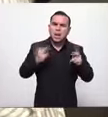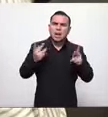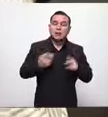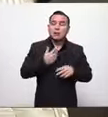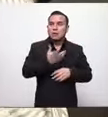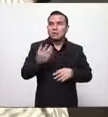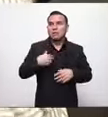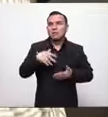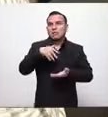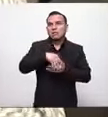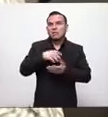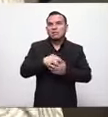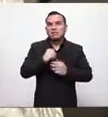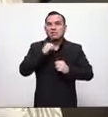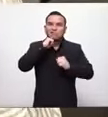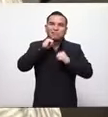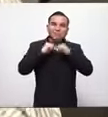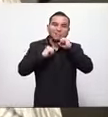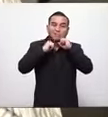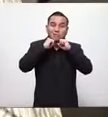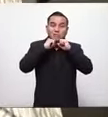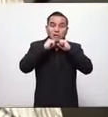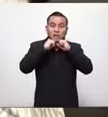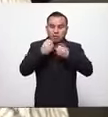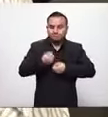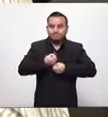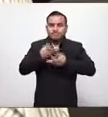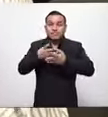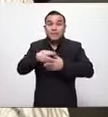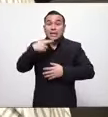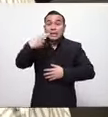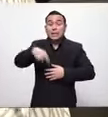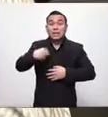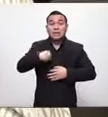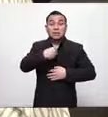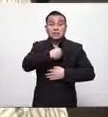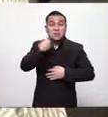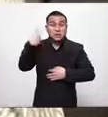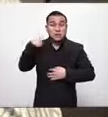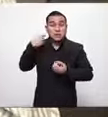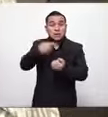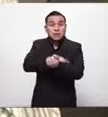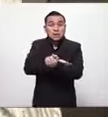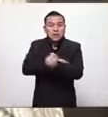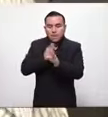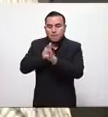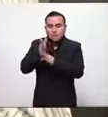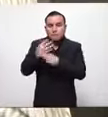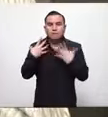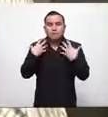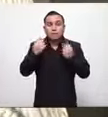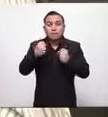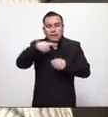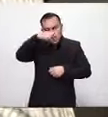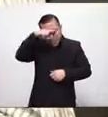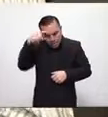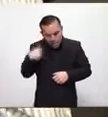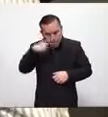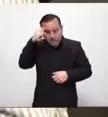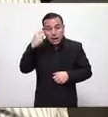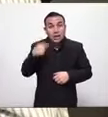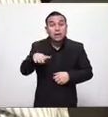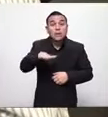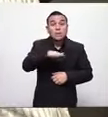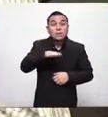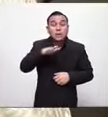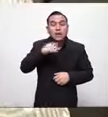pero debe de oír esa realidad que nos están diciendo todos los profesionales que están trabajando en el área de la